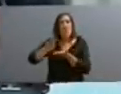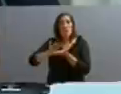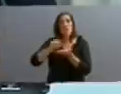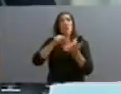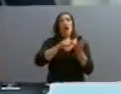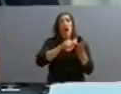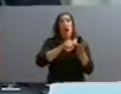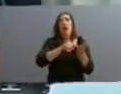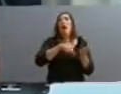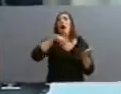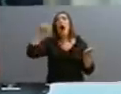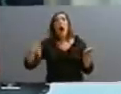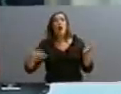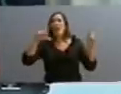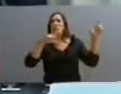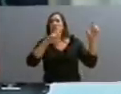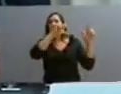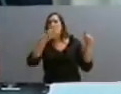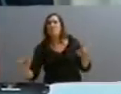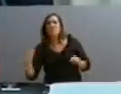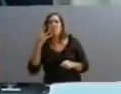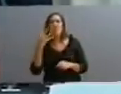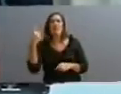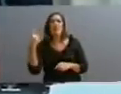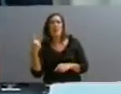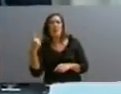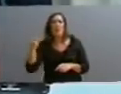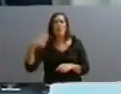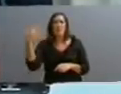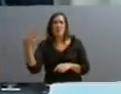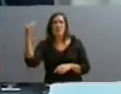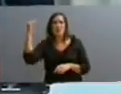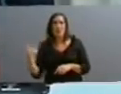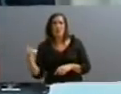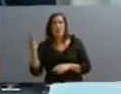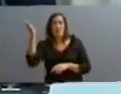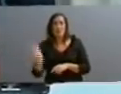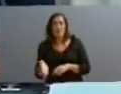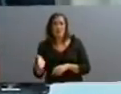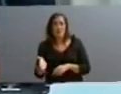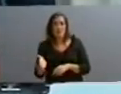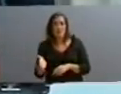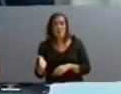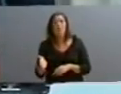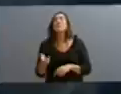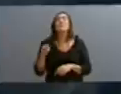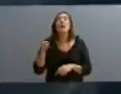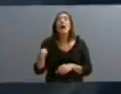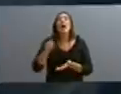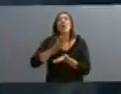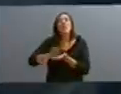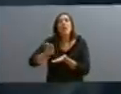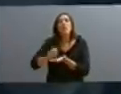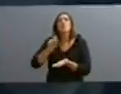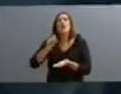en un 41,5%, del cual el 13% es deuda con el